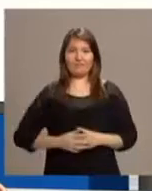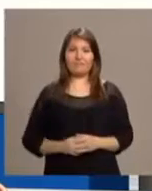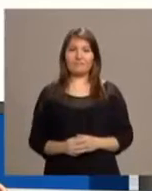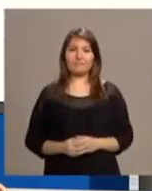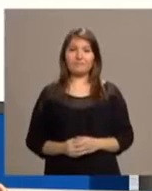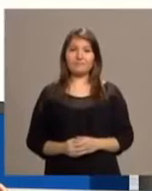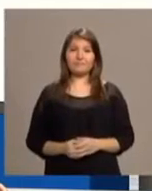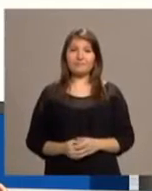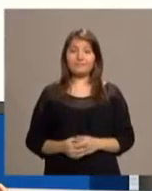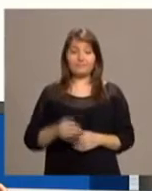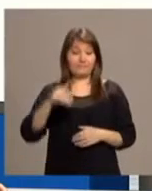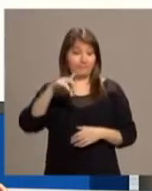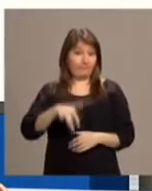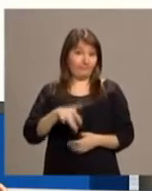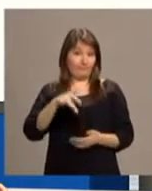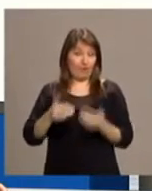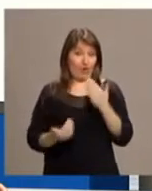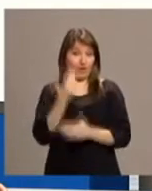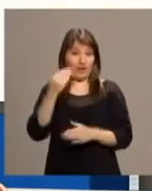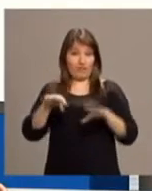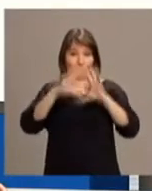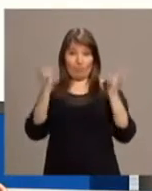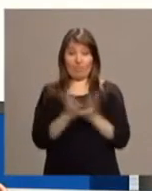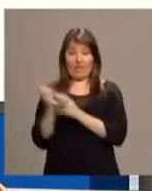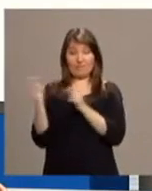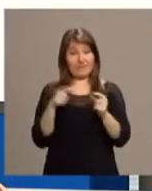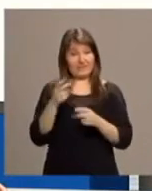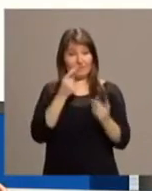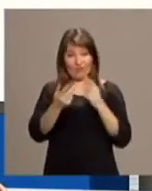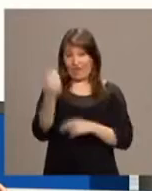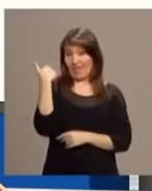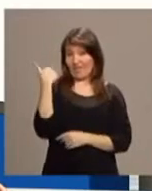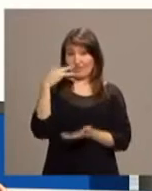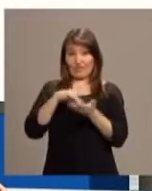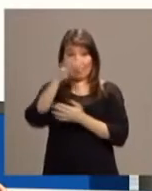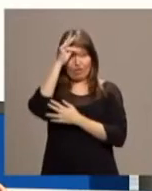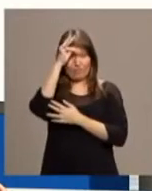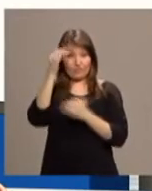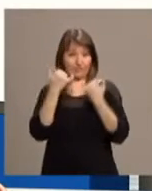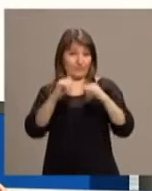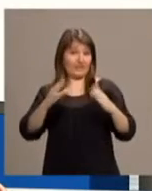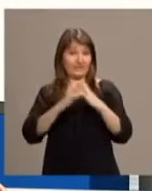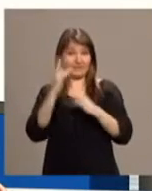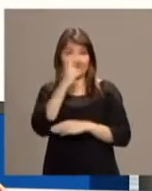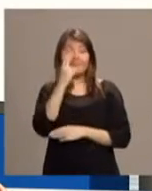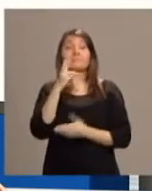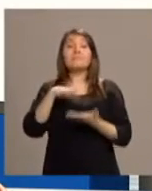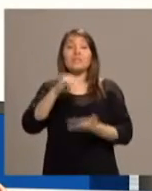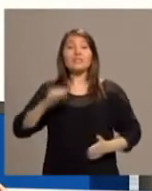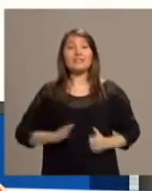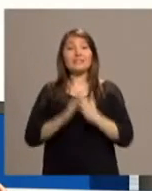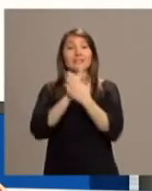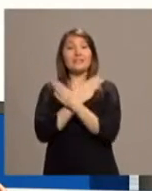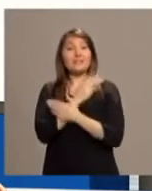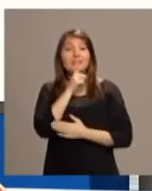Con motivo de la Jornada Mundial del Migrante y del Refugiado que hemos celebrado en la Iglesia el pasado domingo, la Parroquia Santa María del Silencio